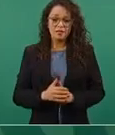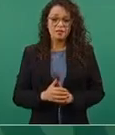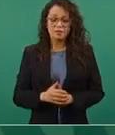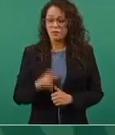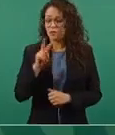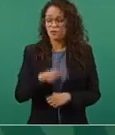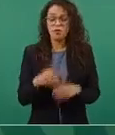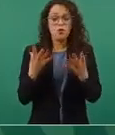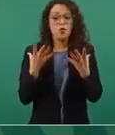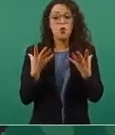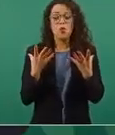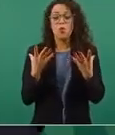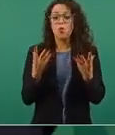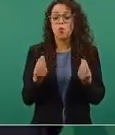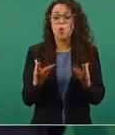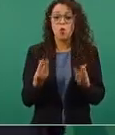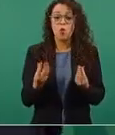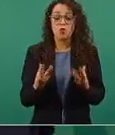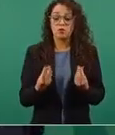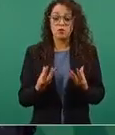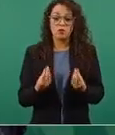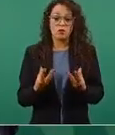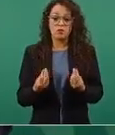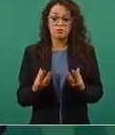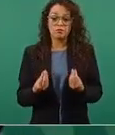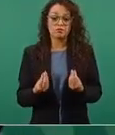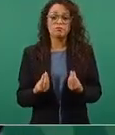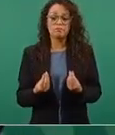mucho lo que